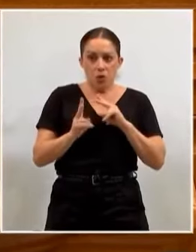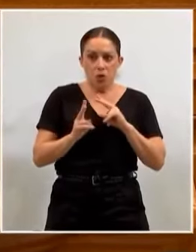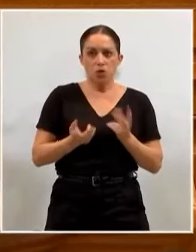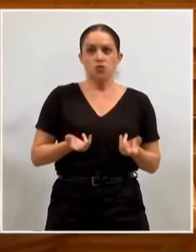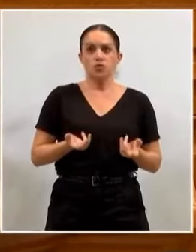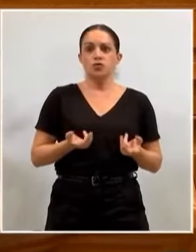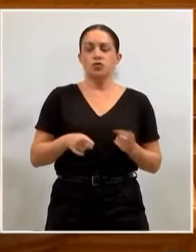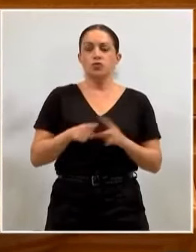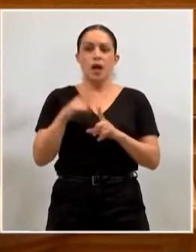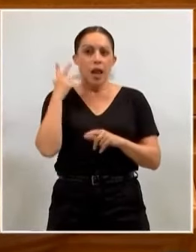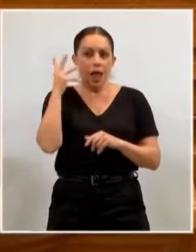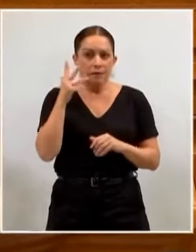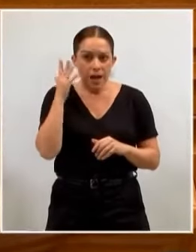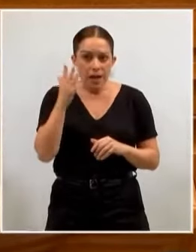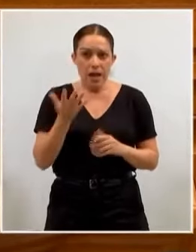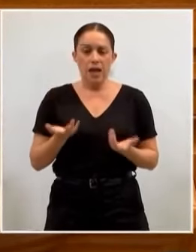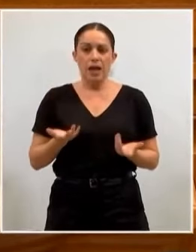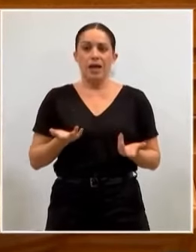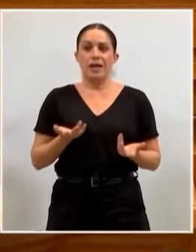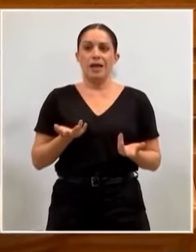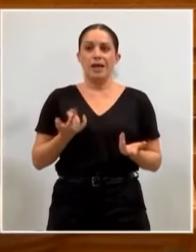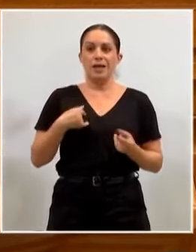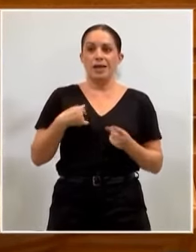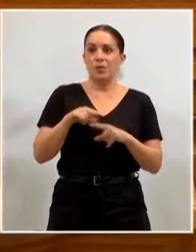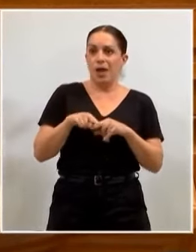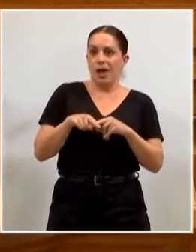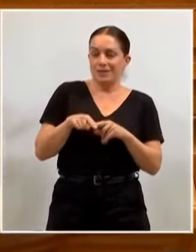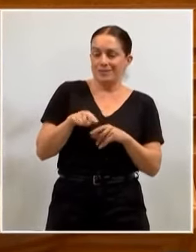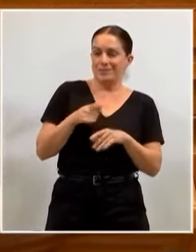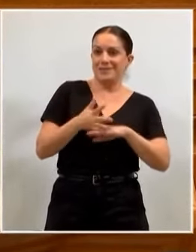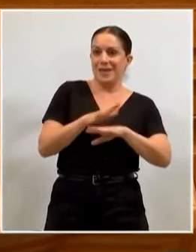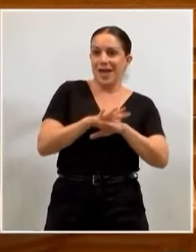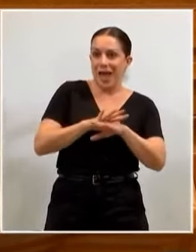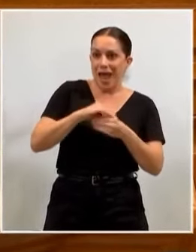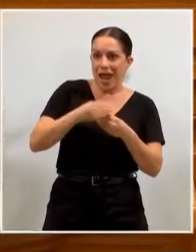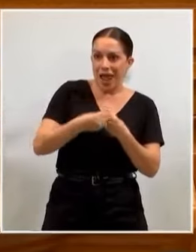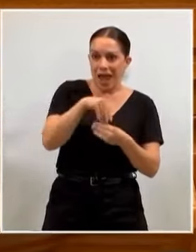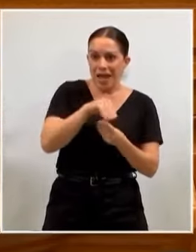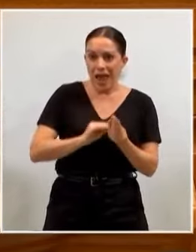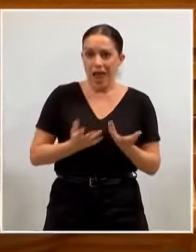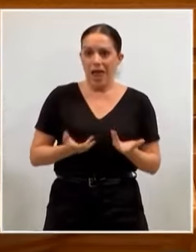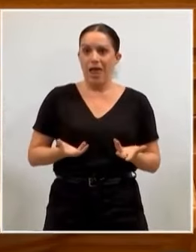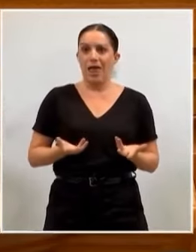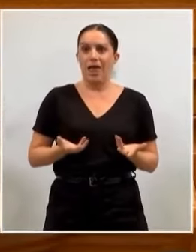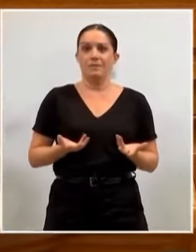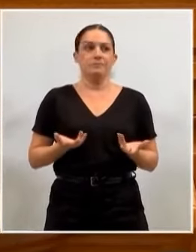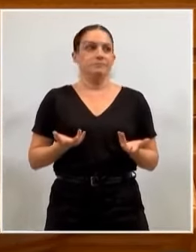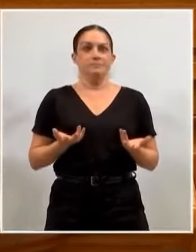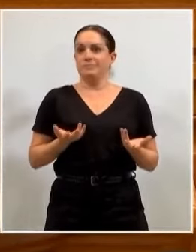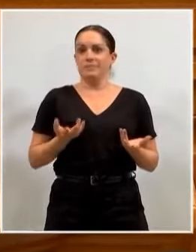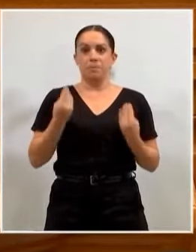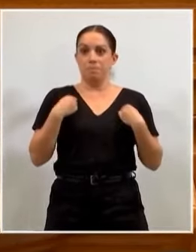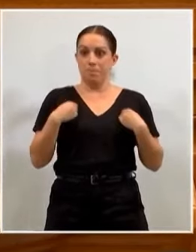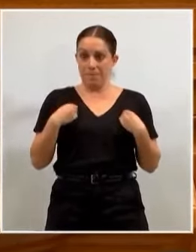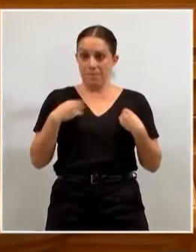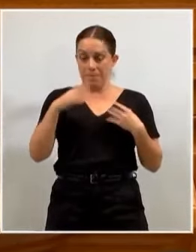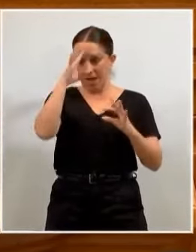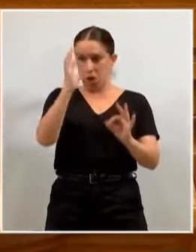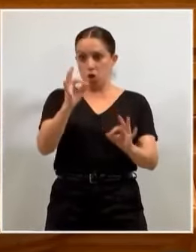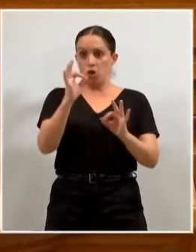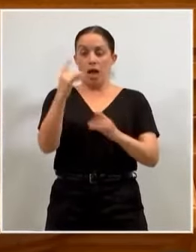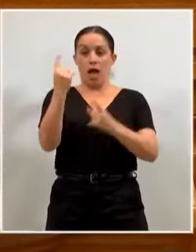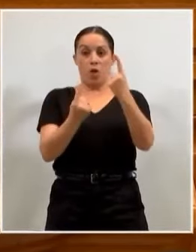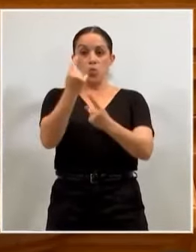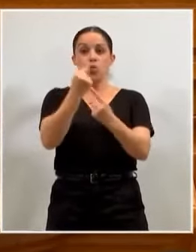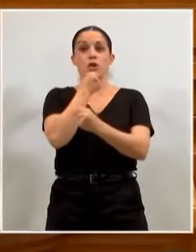los navarros y sería de los canarios. Por la misma lógica, la riqueza que dicen algunos